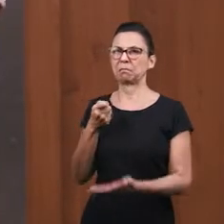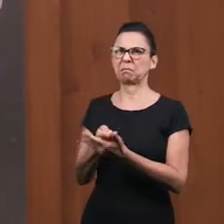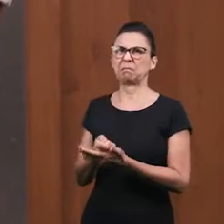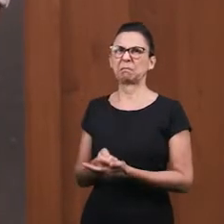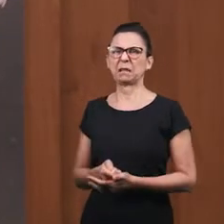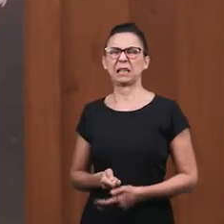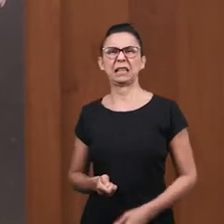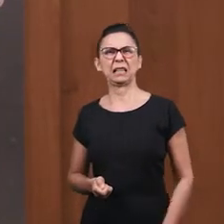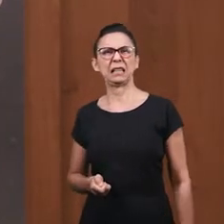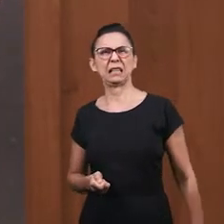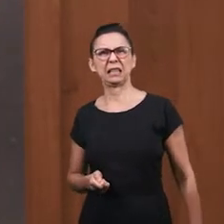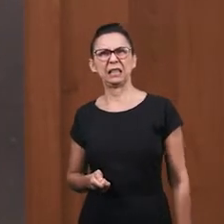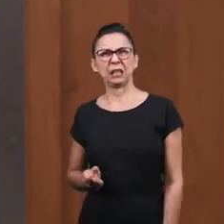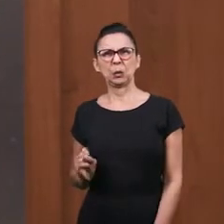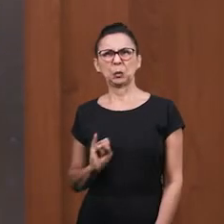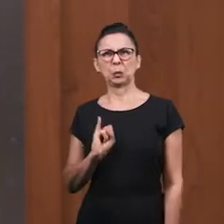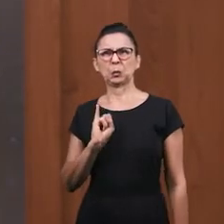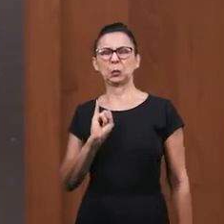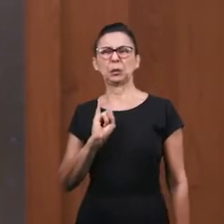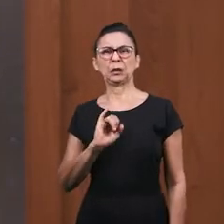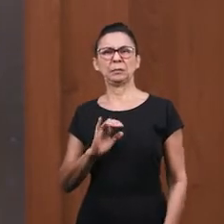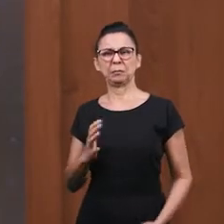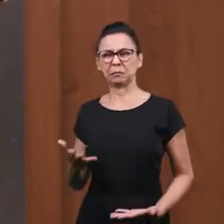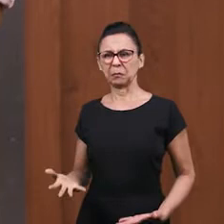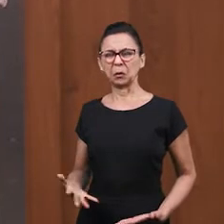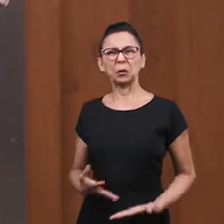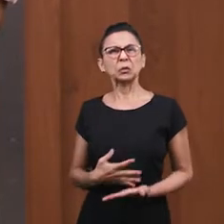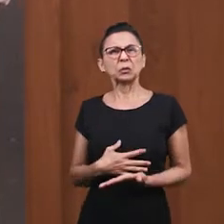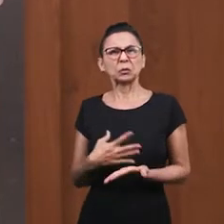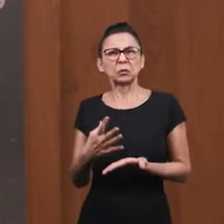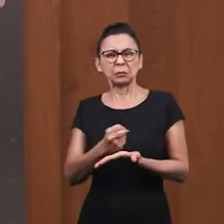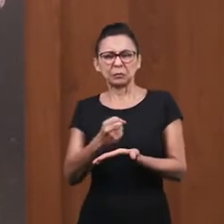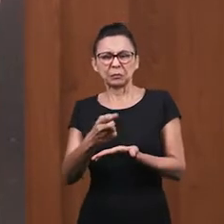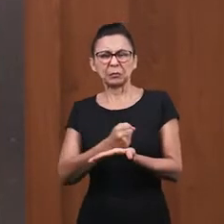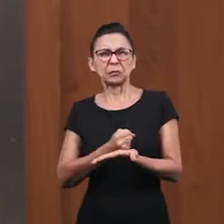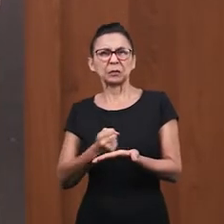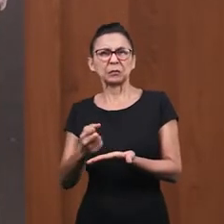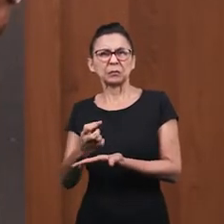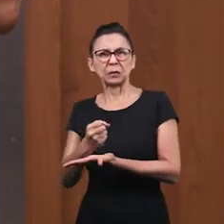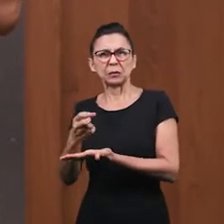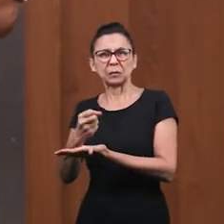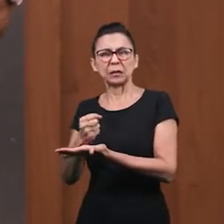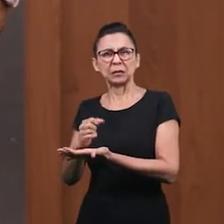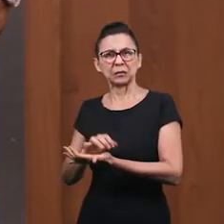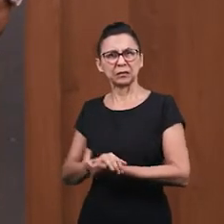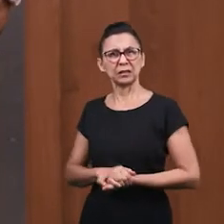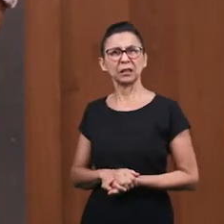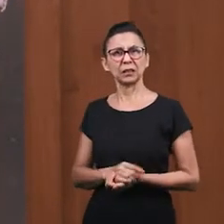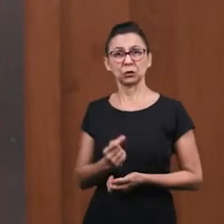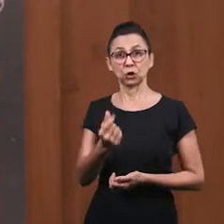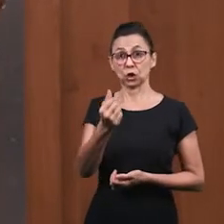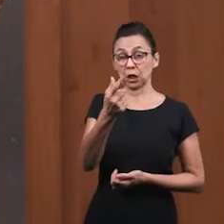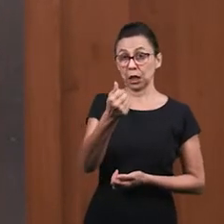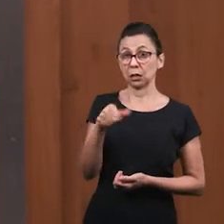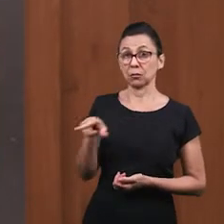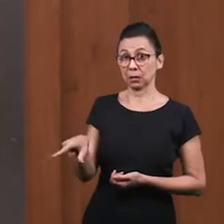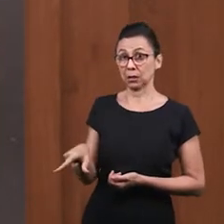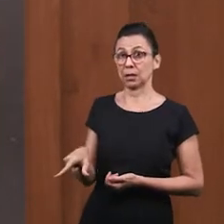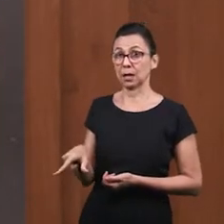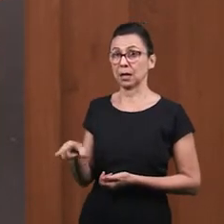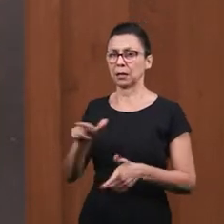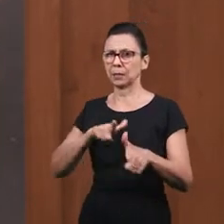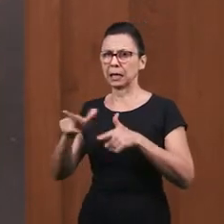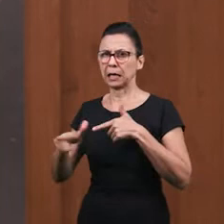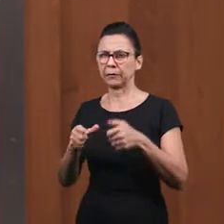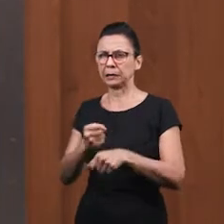Un valor en dinero muy alto al emperador romano Y a nadie le gustaba eso La cobranza y la recolección